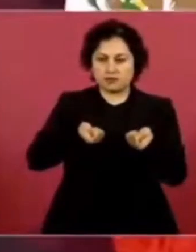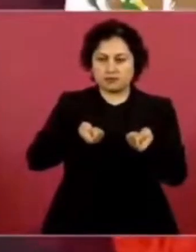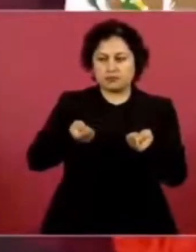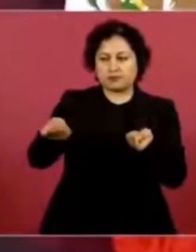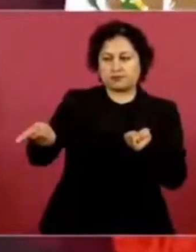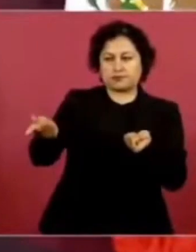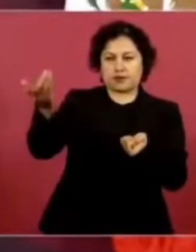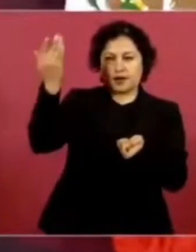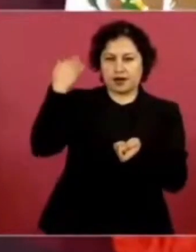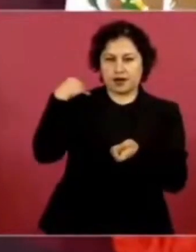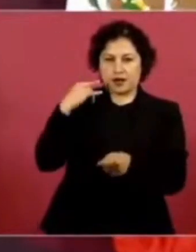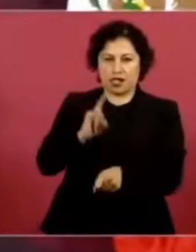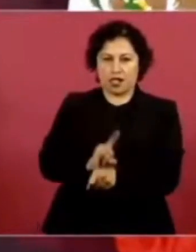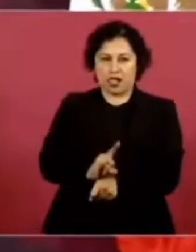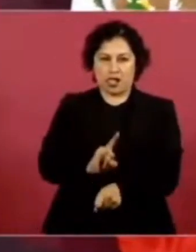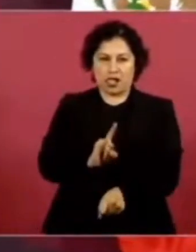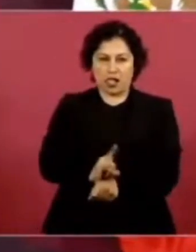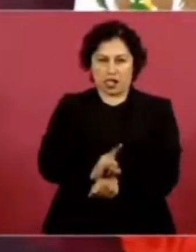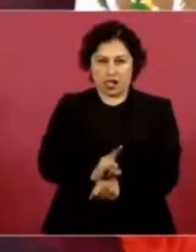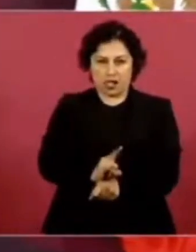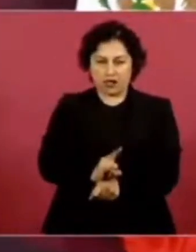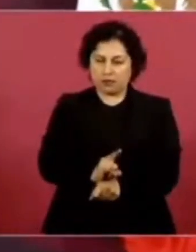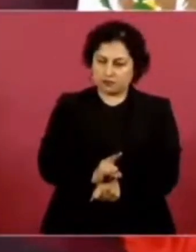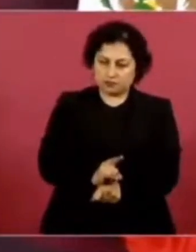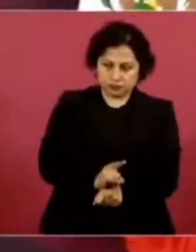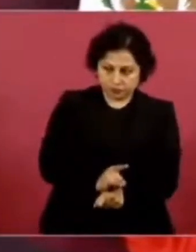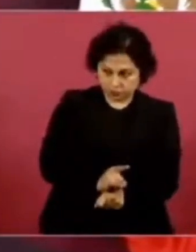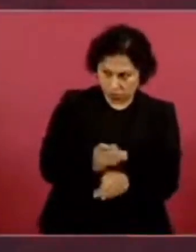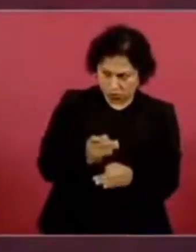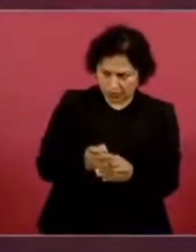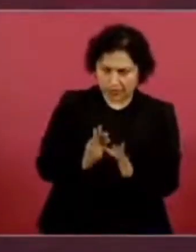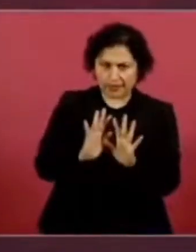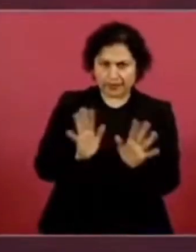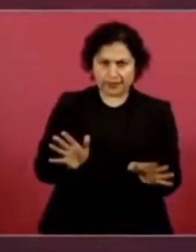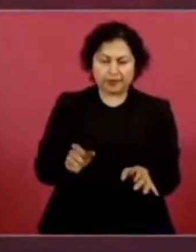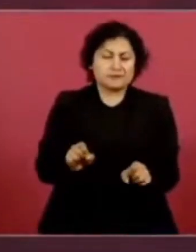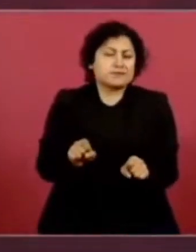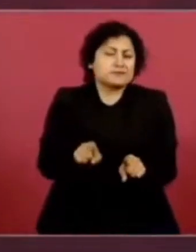democracia. Lo mismo de Argentina.